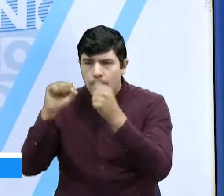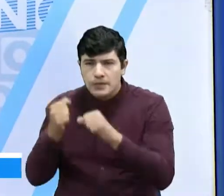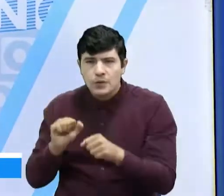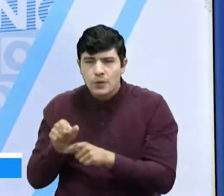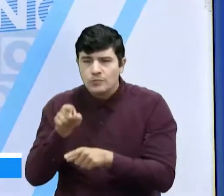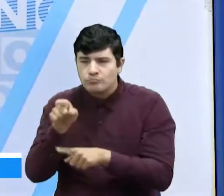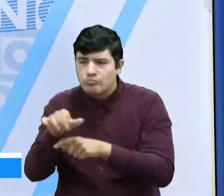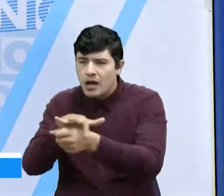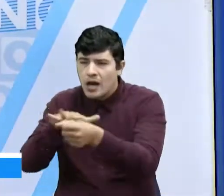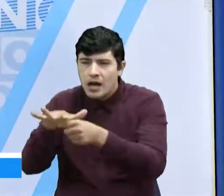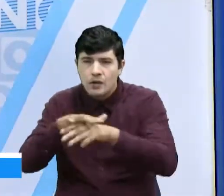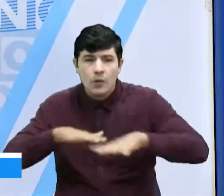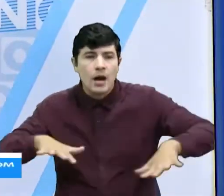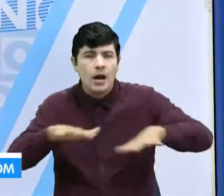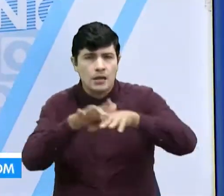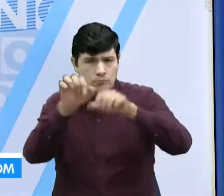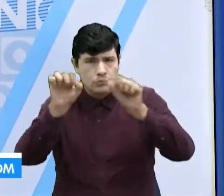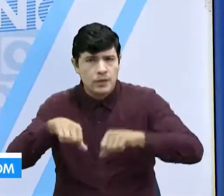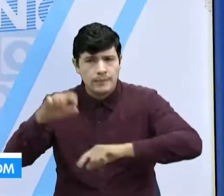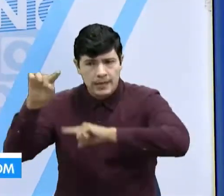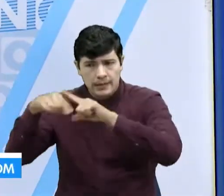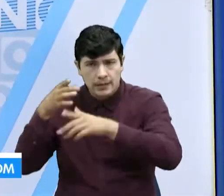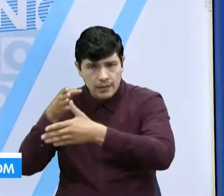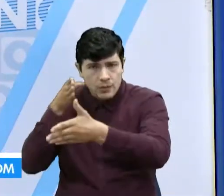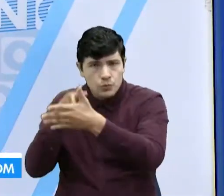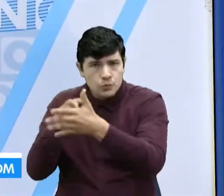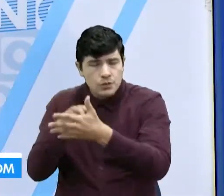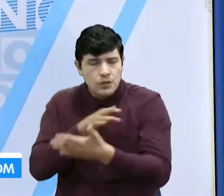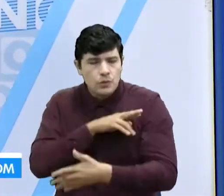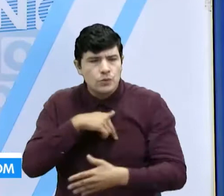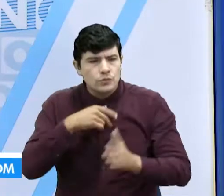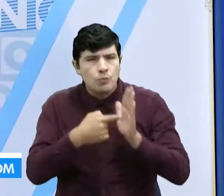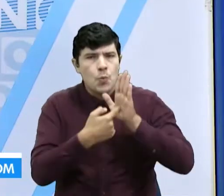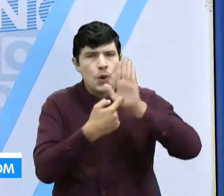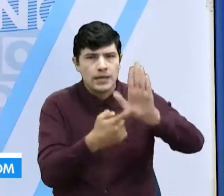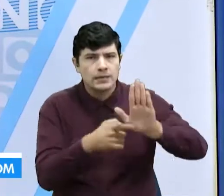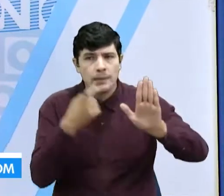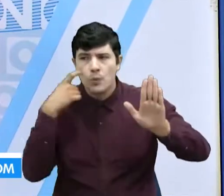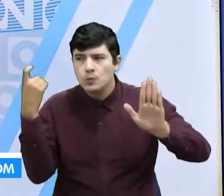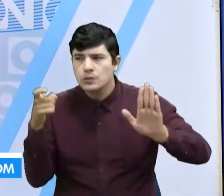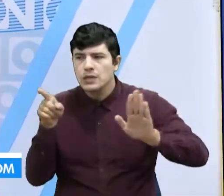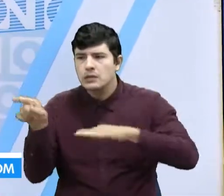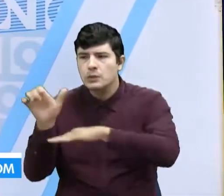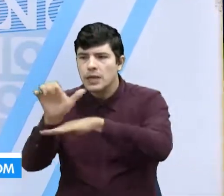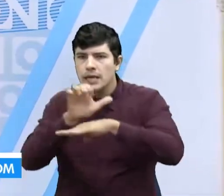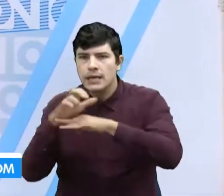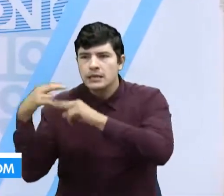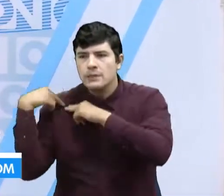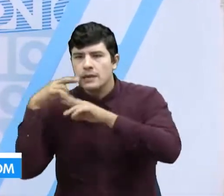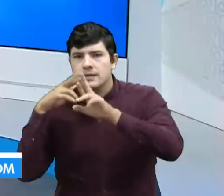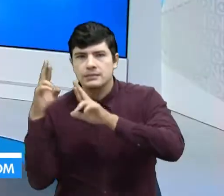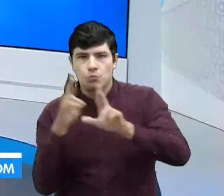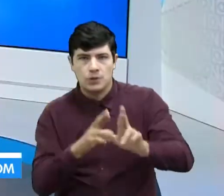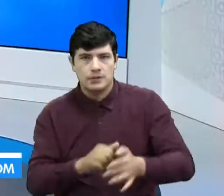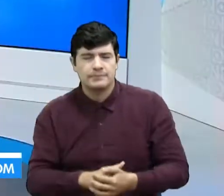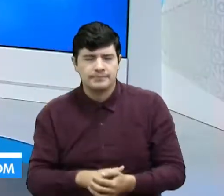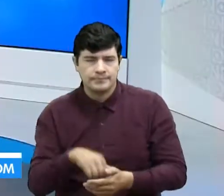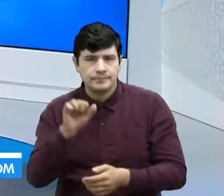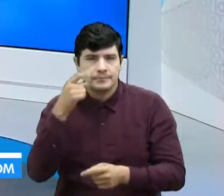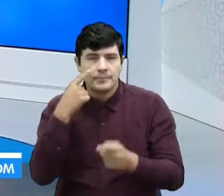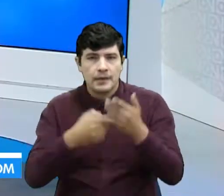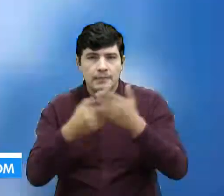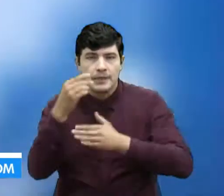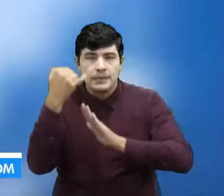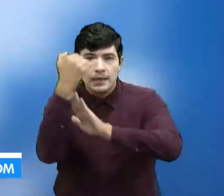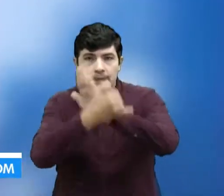sectores, nosotros se los publicamos y por supuesto buscaremos a las autoridades para atender estas peticiones. Y comenzamos Lente Ciudadano con las siguientes imágenes